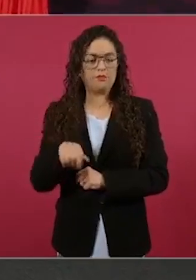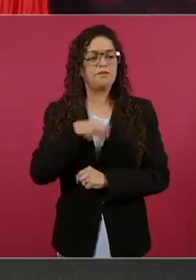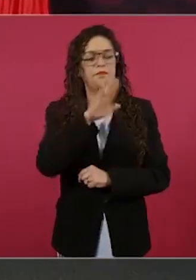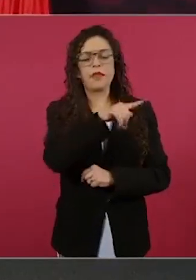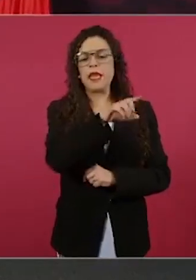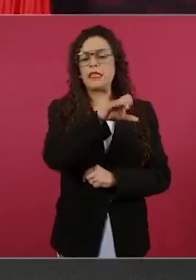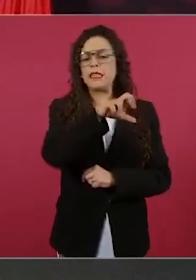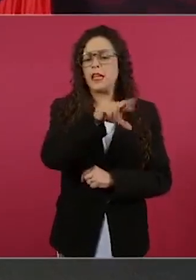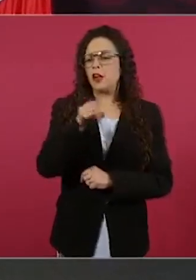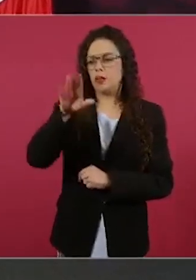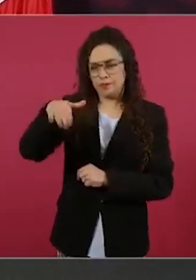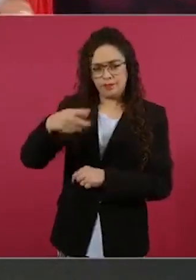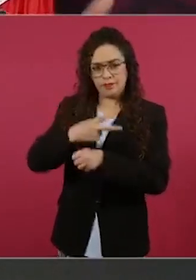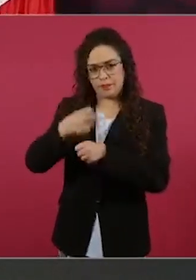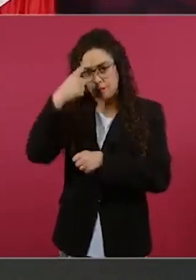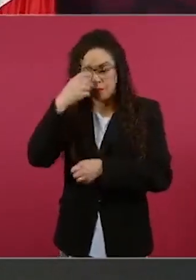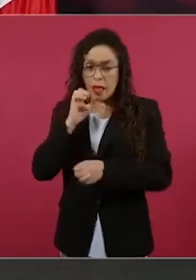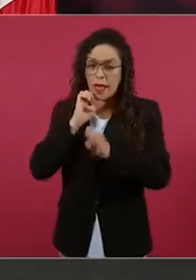pero